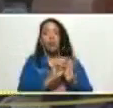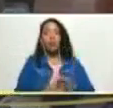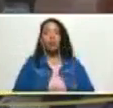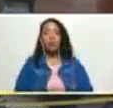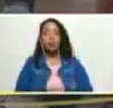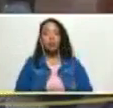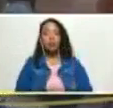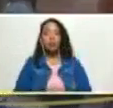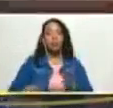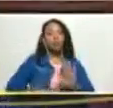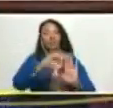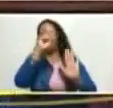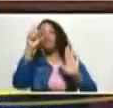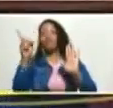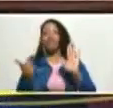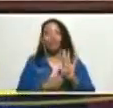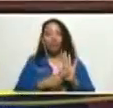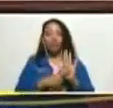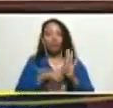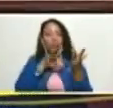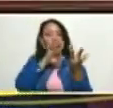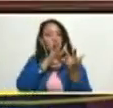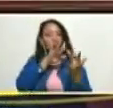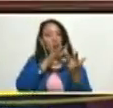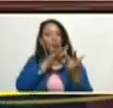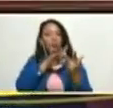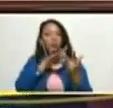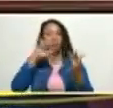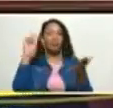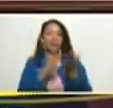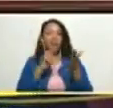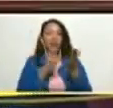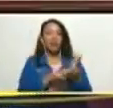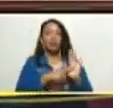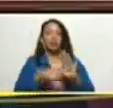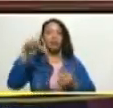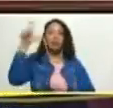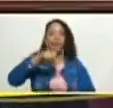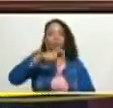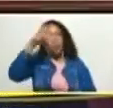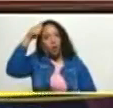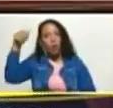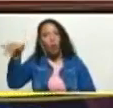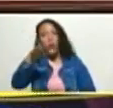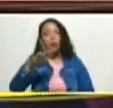absolutamente conectadas con la realidad y las necesidades del pueblo